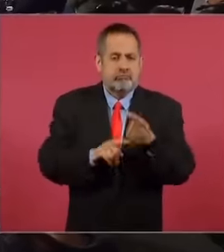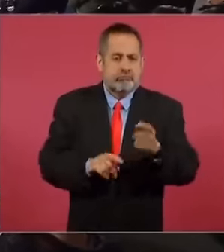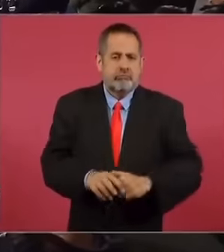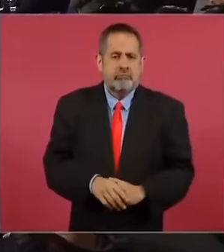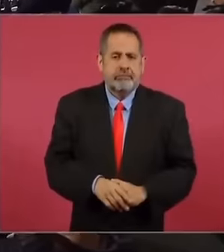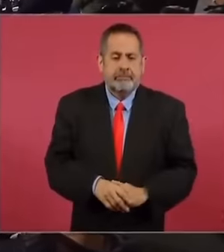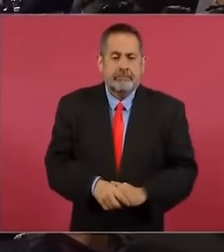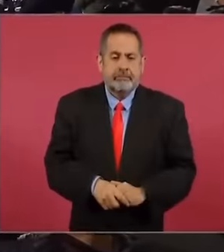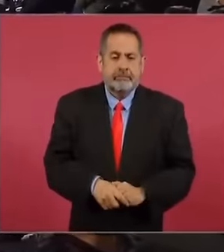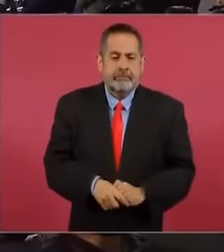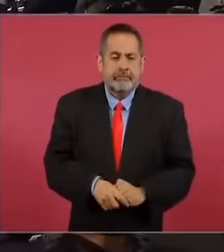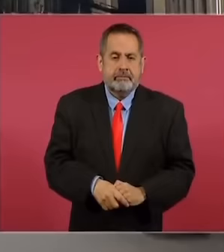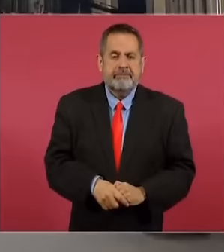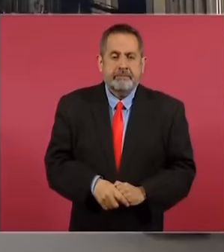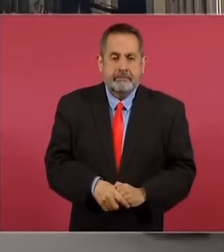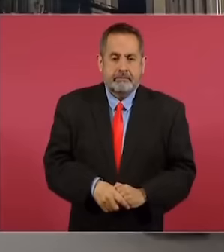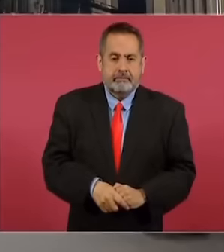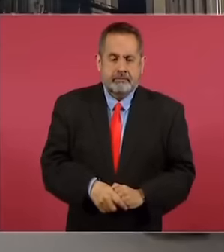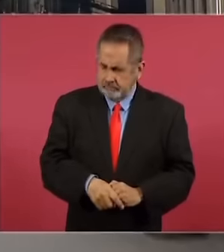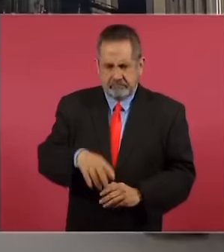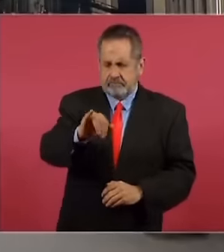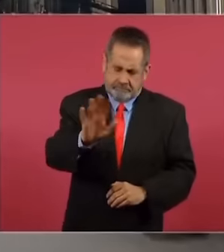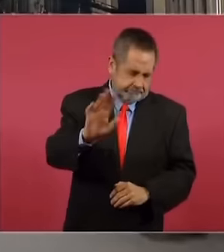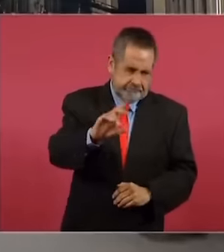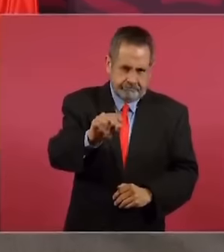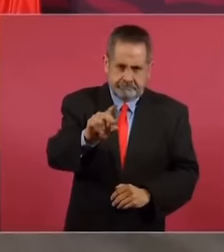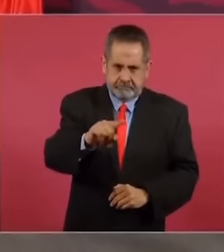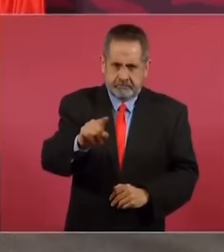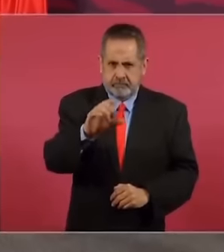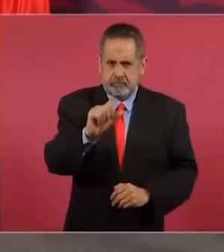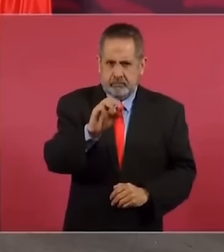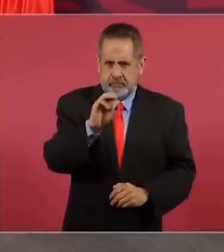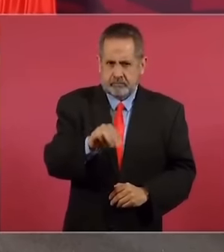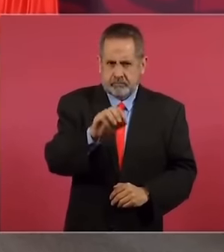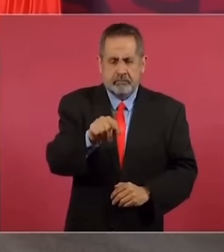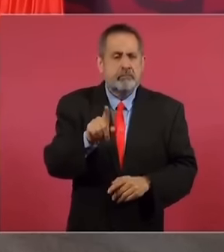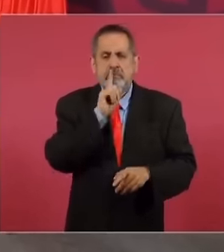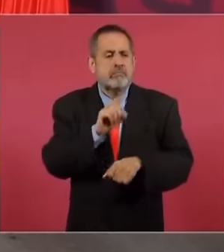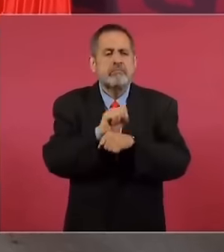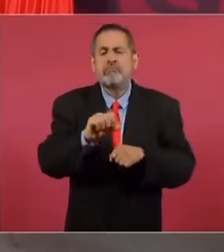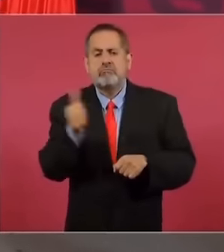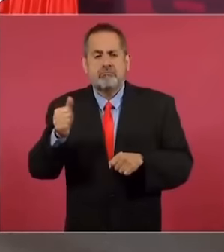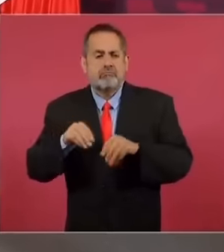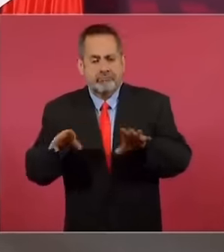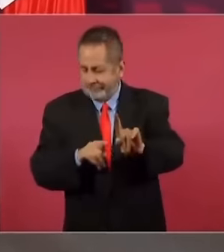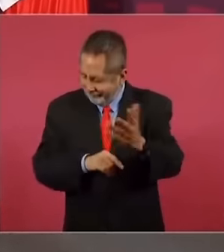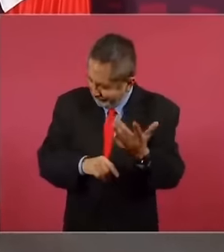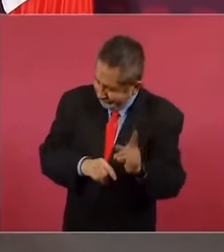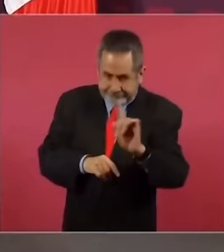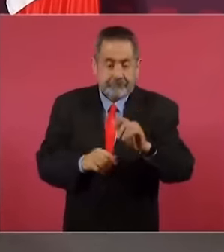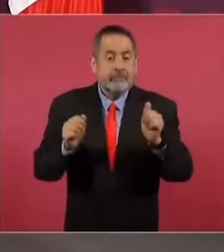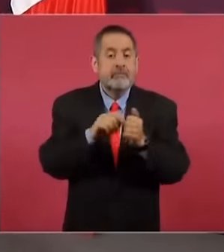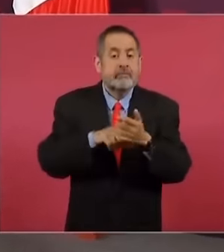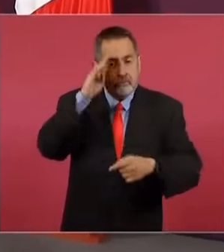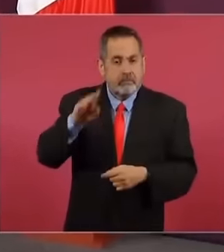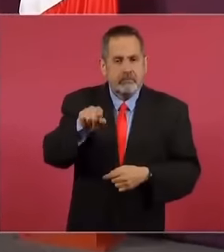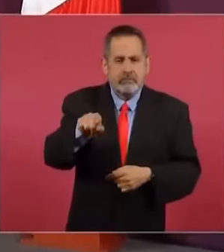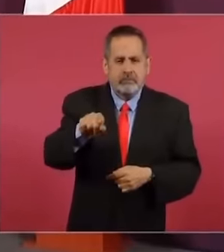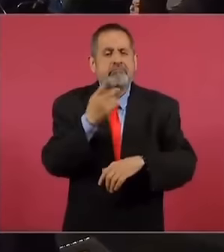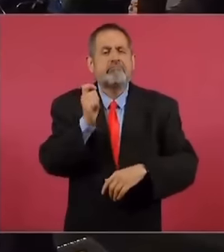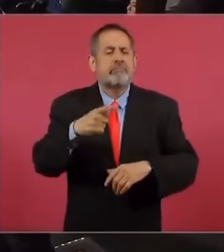¿Y no había entrevistas con Carmen Aristegui? No, ¿cómo no? No, no, no, no, no fue con Carmen Aristegui, fue sencillamente… No, fíjate, fue con el señor